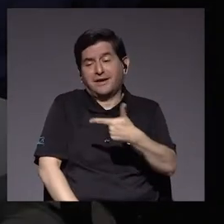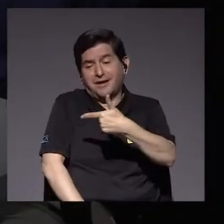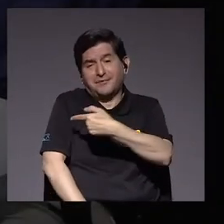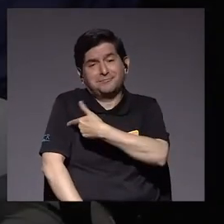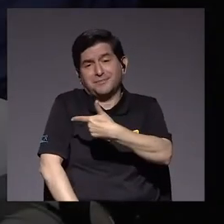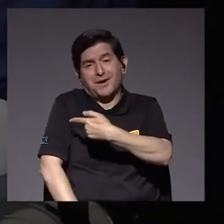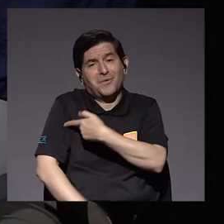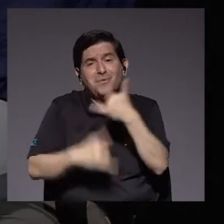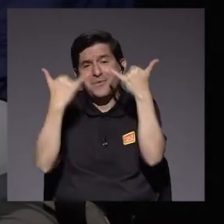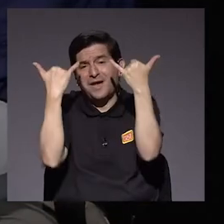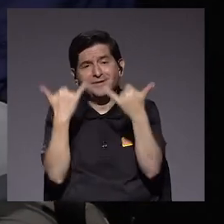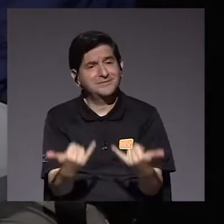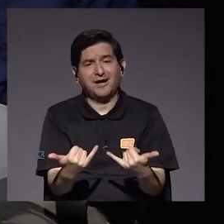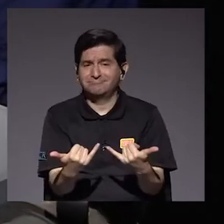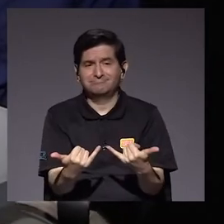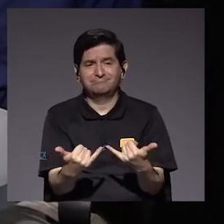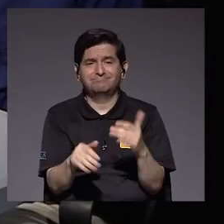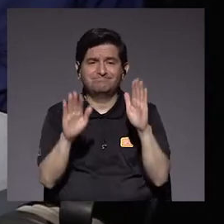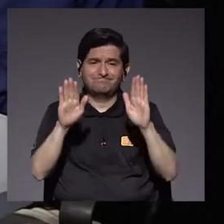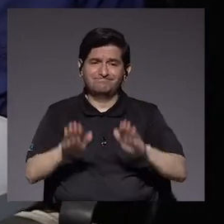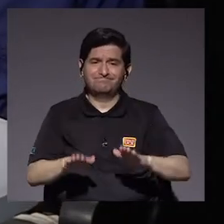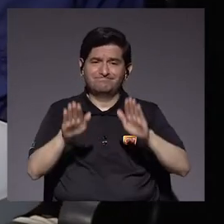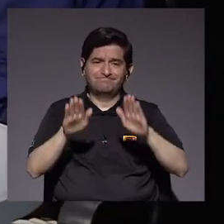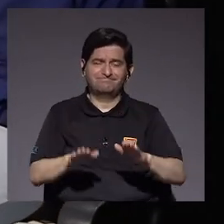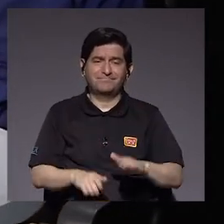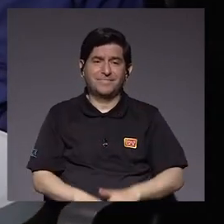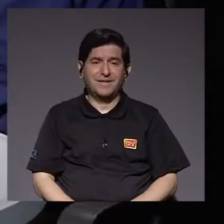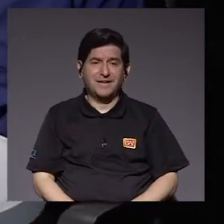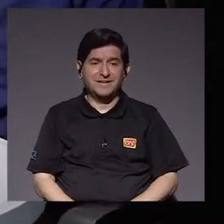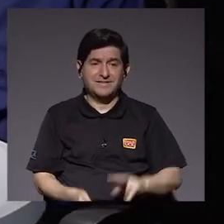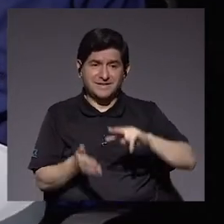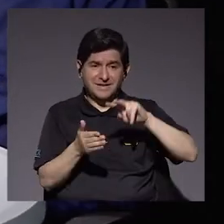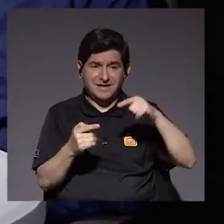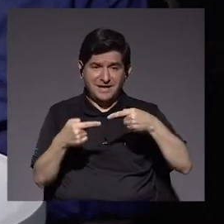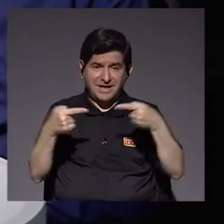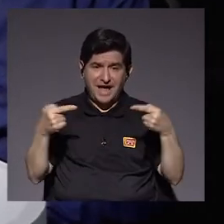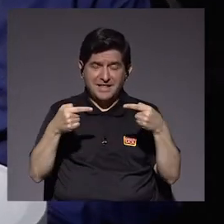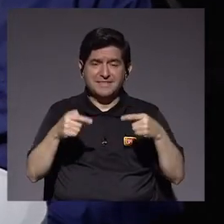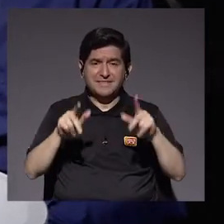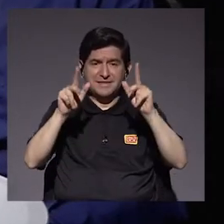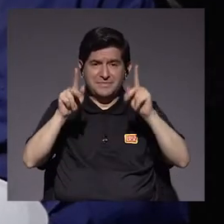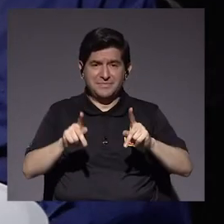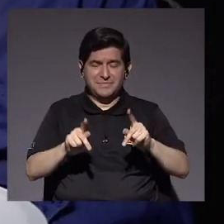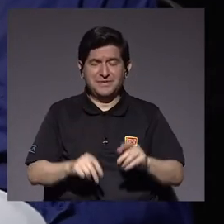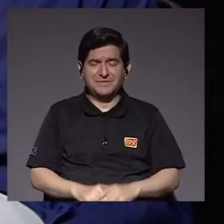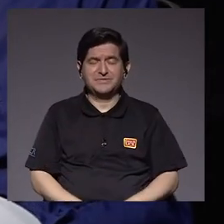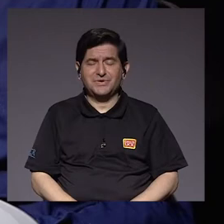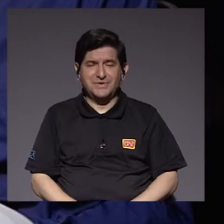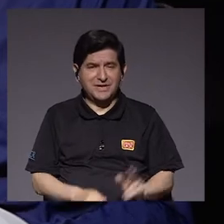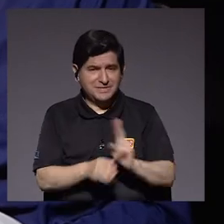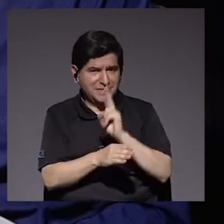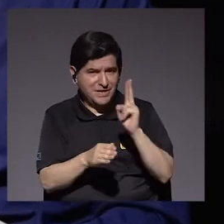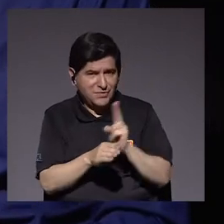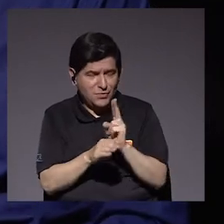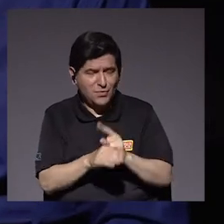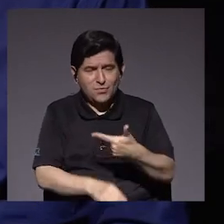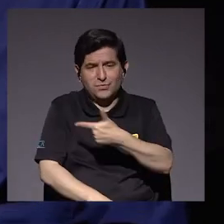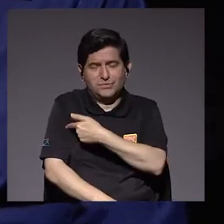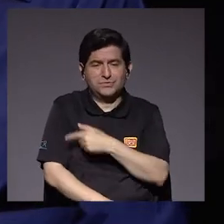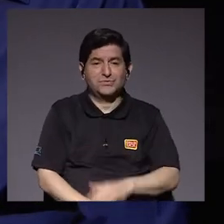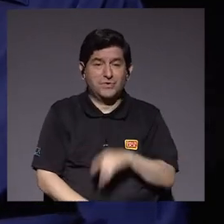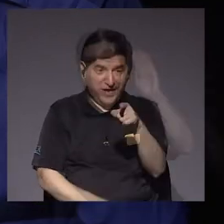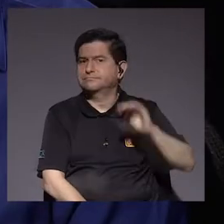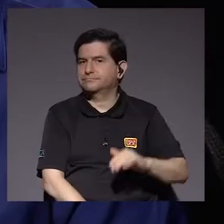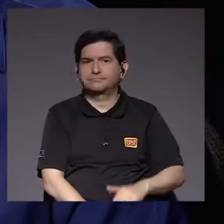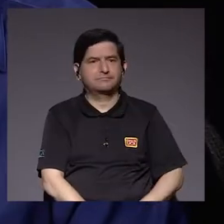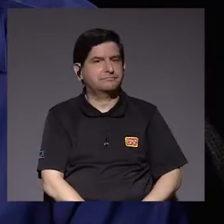vacuna es cuando ya podremos estar tranquilos y esto va para los antivacunas, ¿verdad? Así se comporta una infección cuando